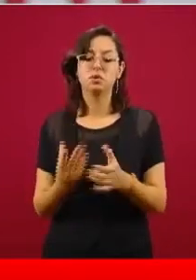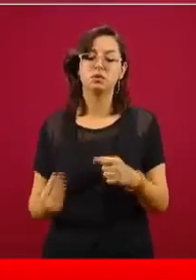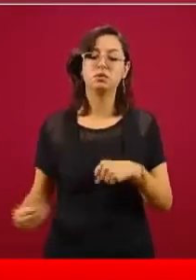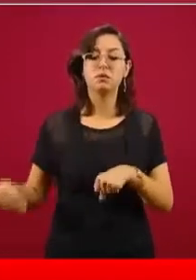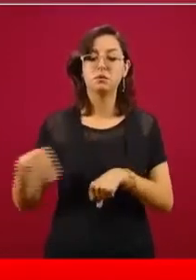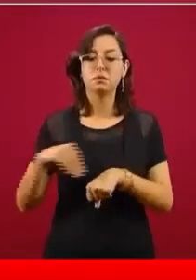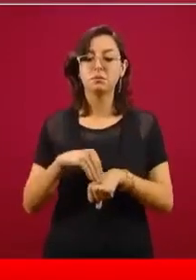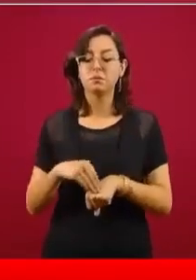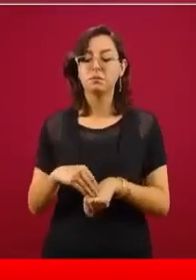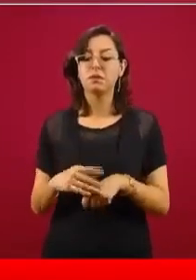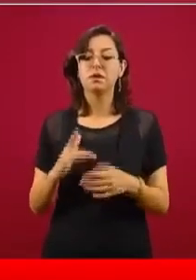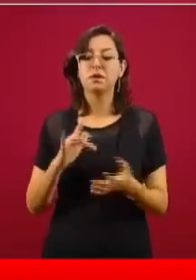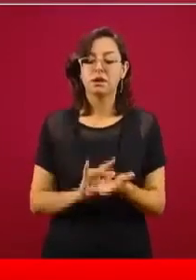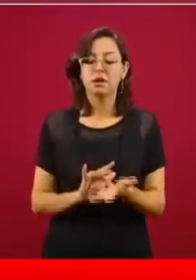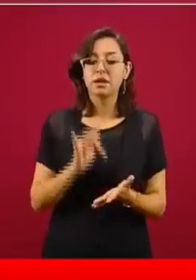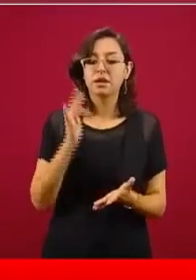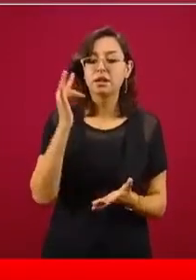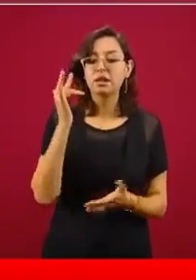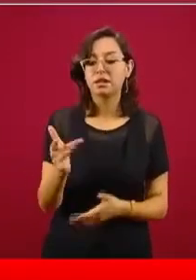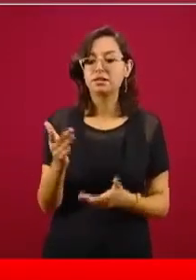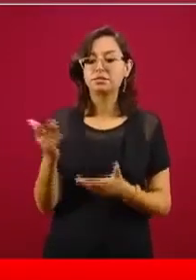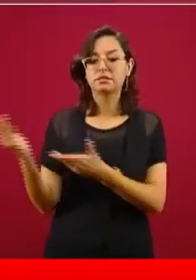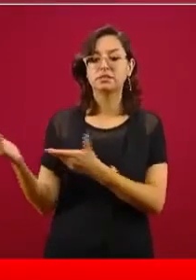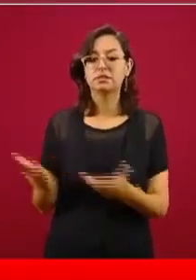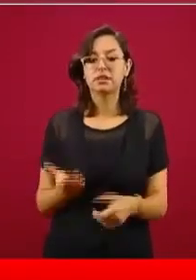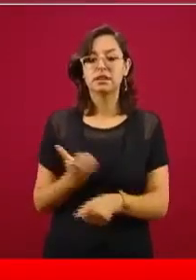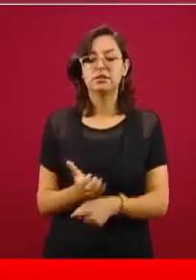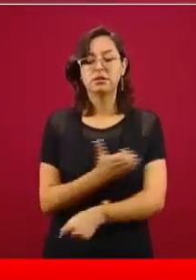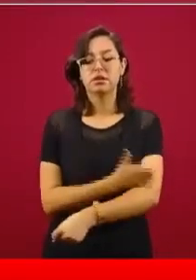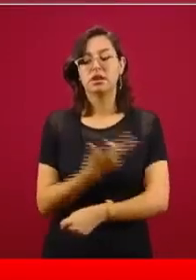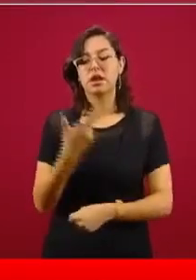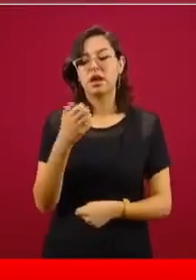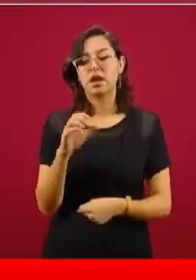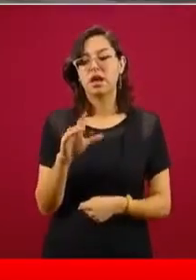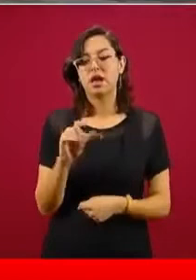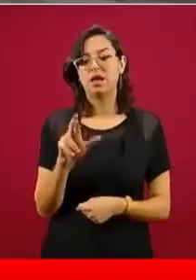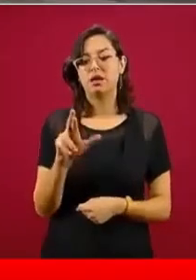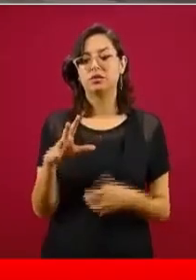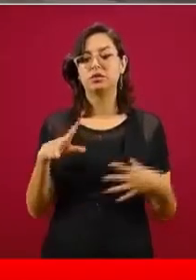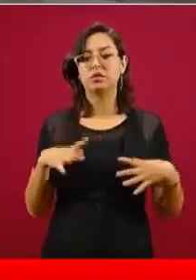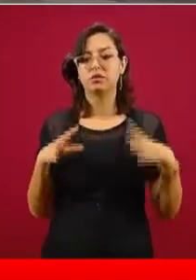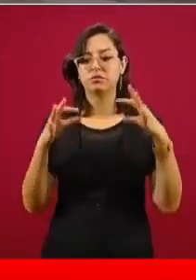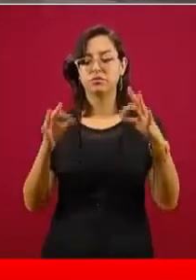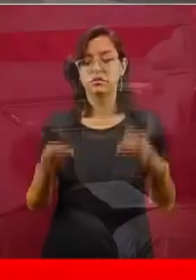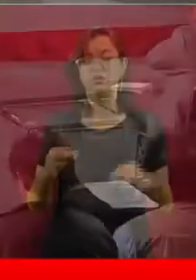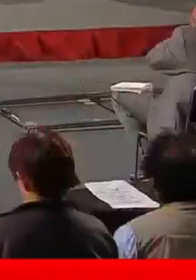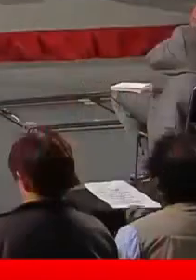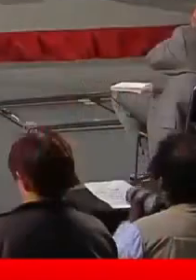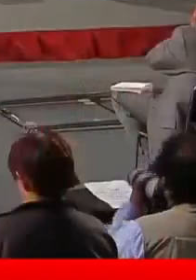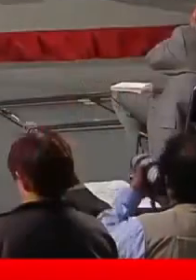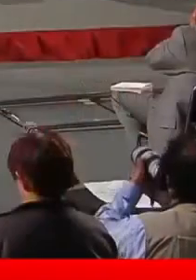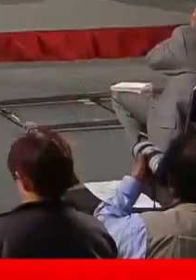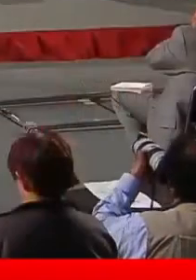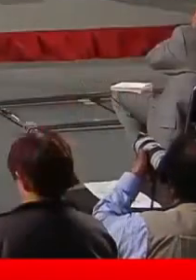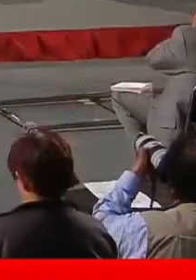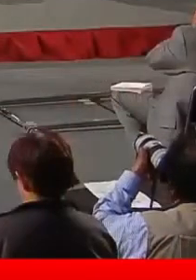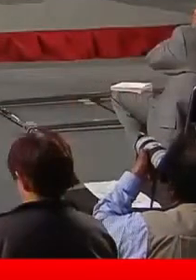que agradezco mucho la presencia de Héctor Valle, él dirige la Fundación Mexicana para la Salud, FunSalud.